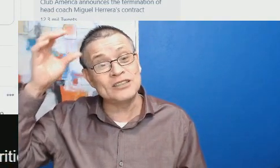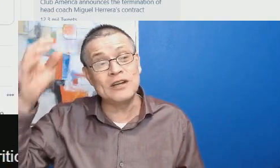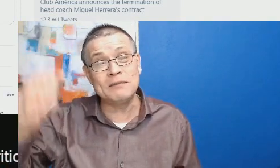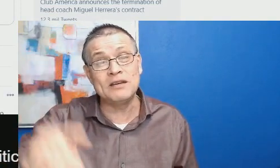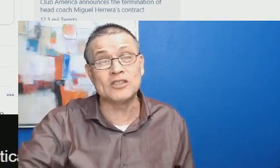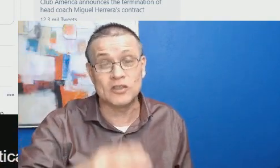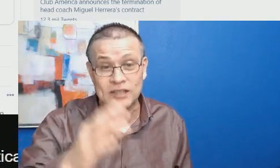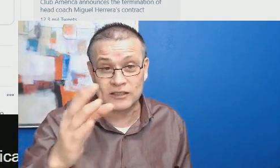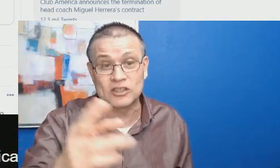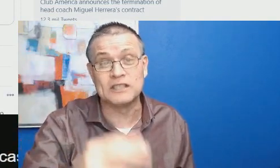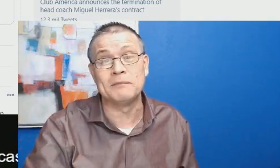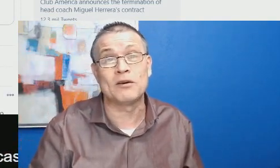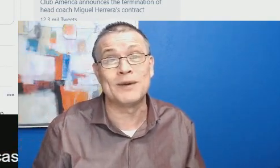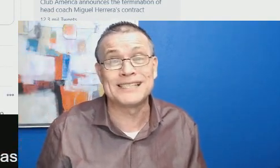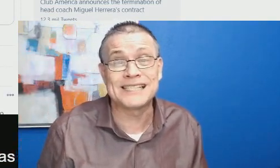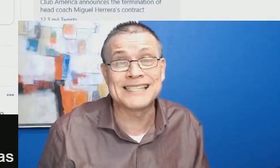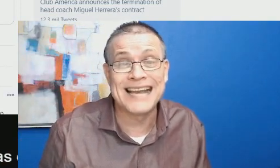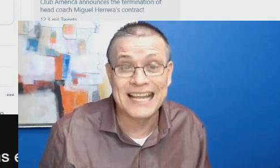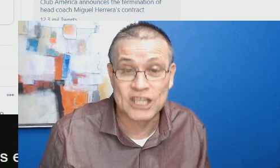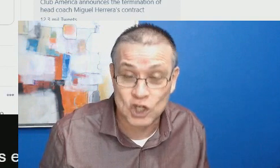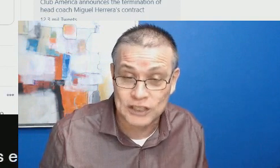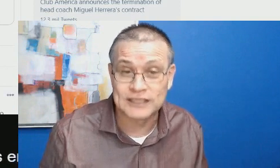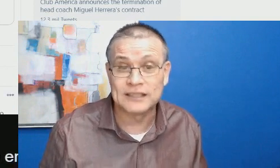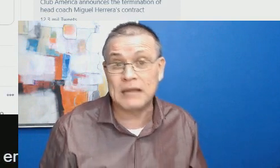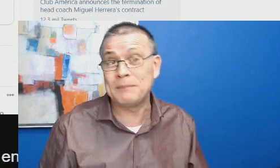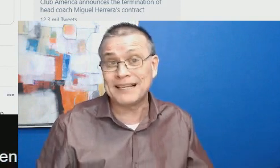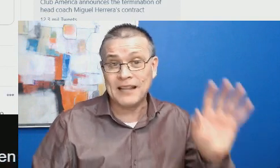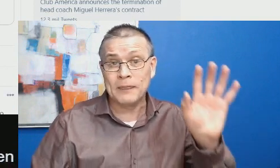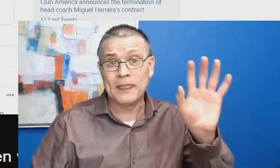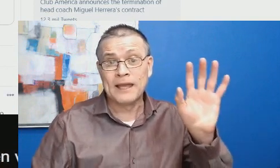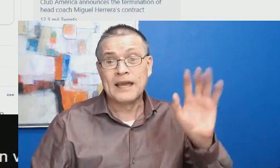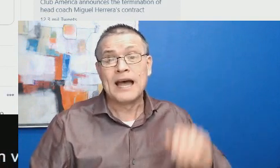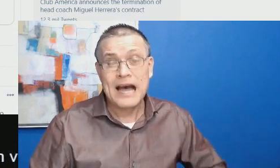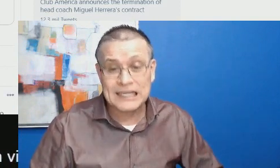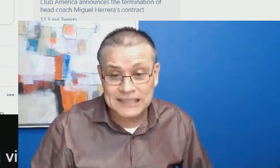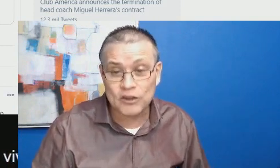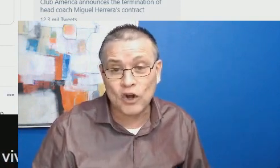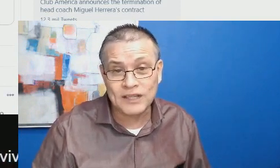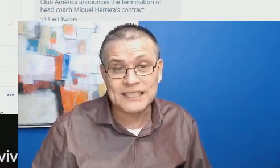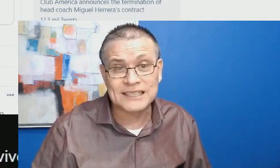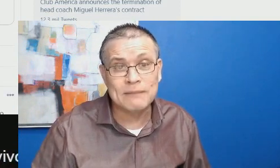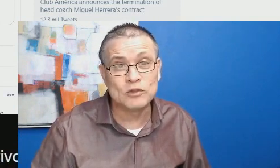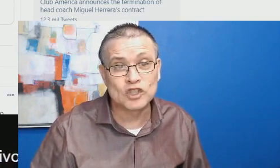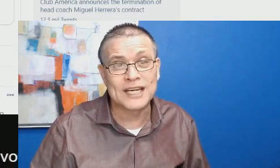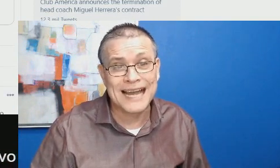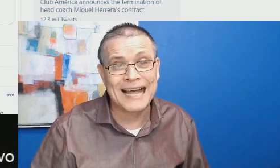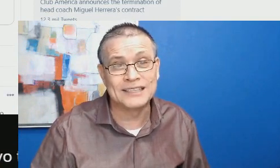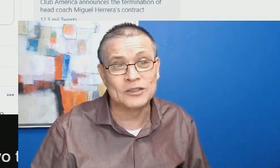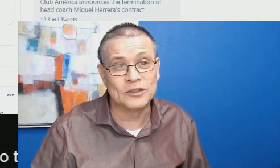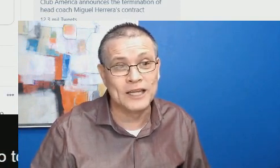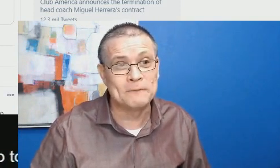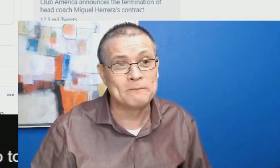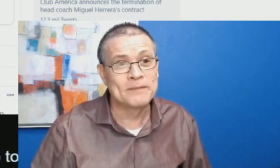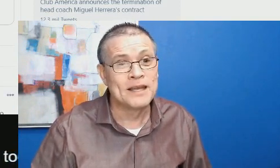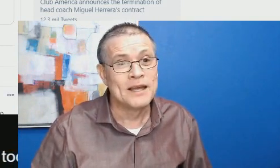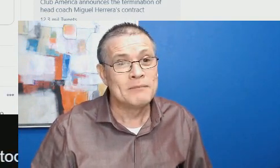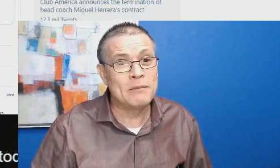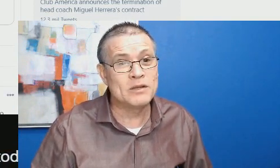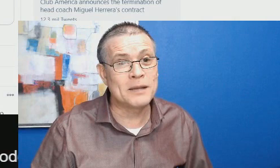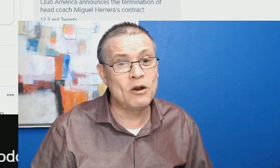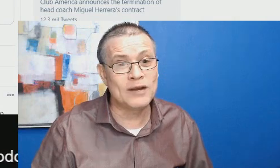llegando, amigos, con estos sinvergüenzas ladrones? En verdad, ¿hasta dónde estamos llegando, eh?